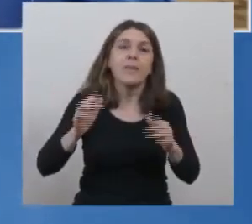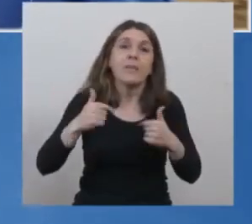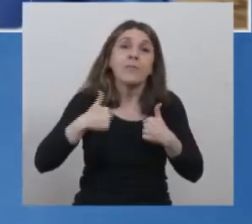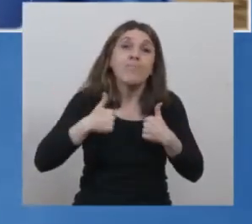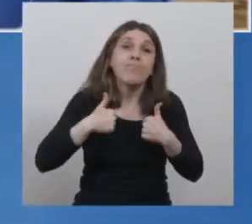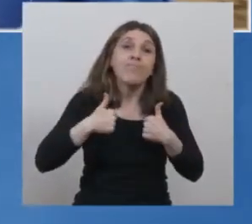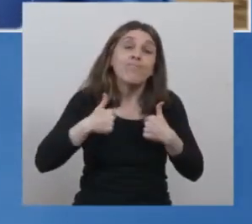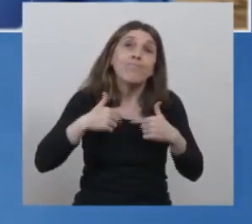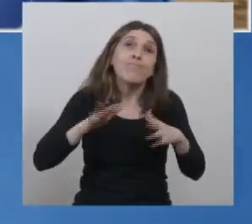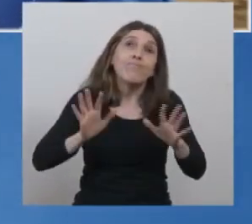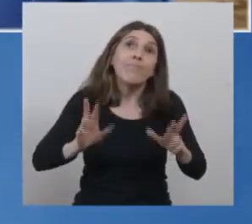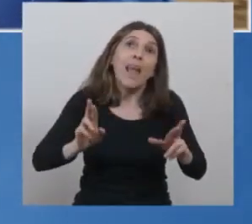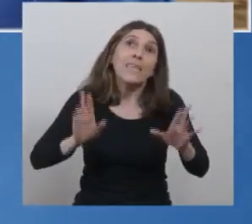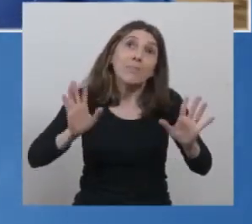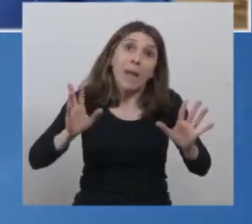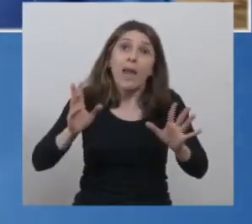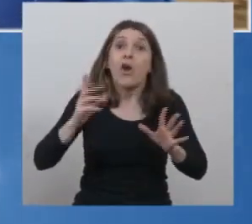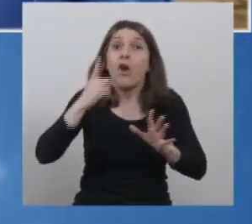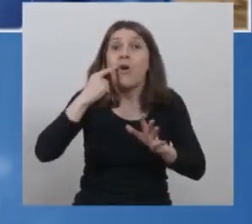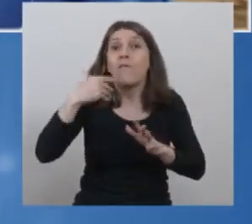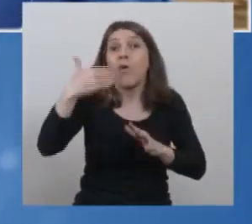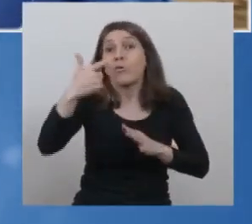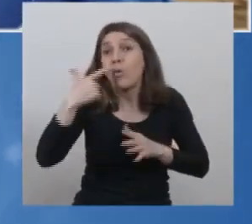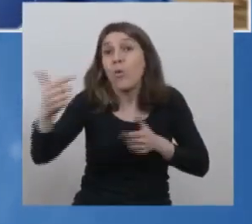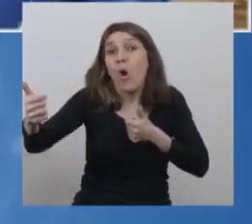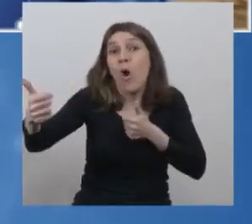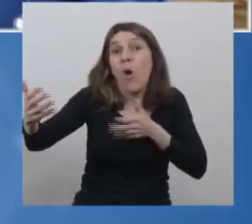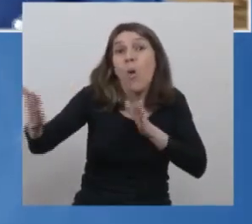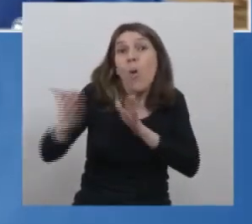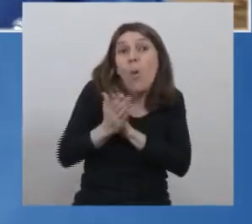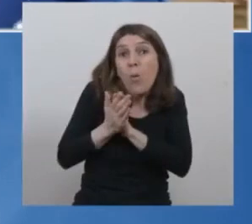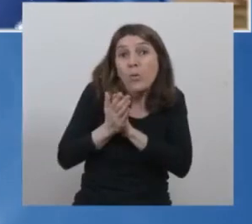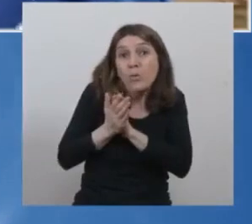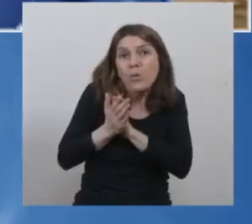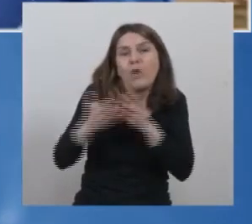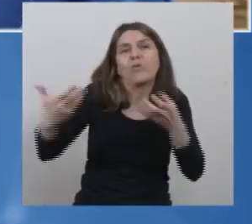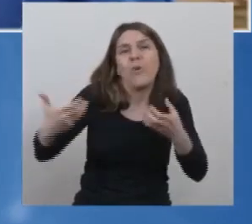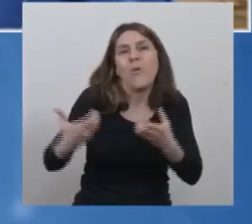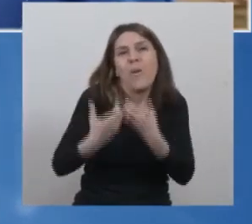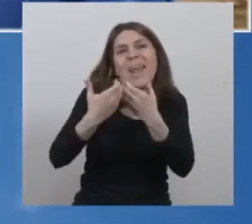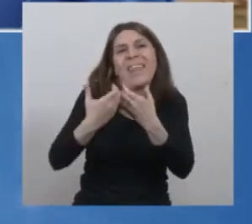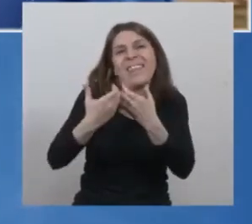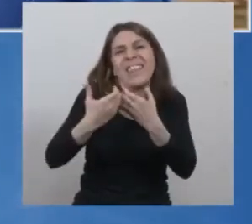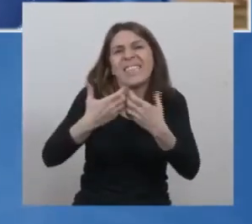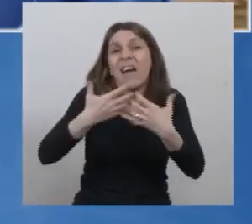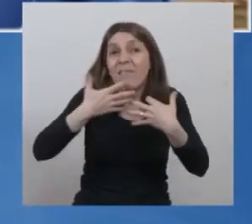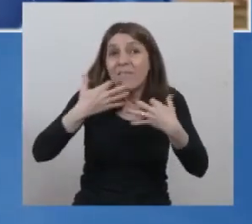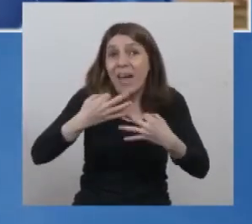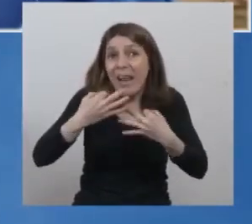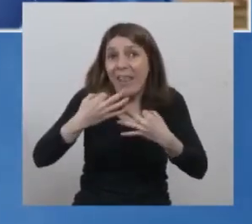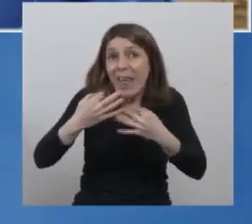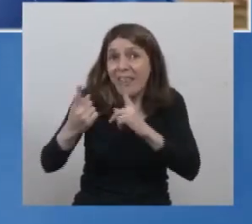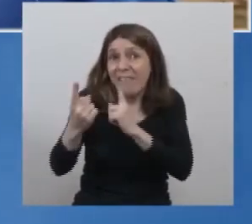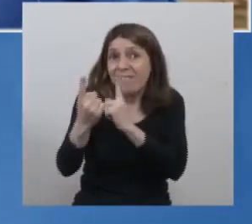día que podamos juntos hacer un brindis real con el mejor Malvet. Lo